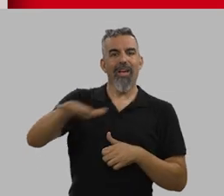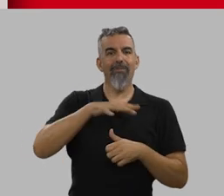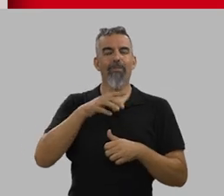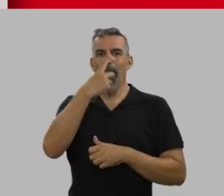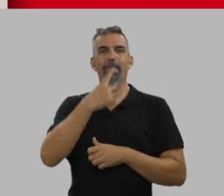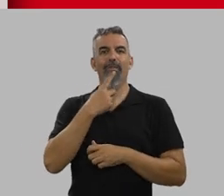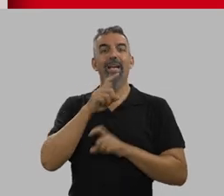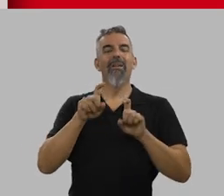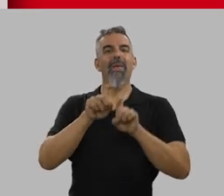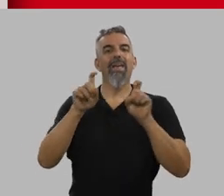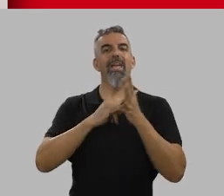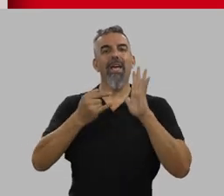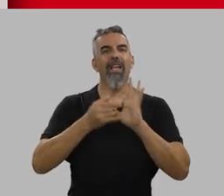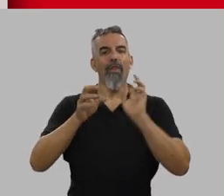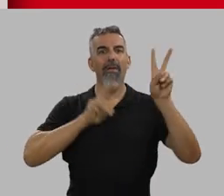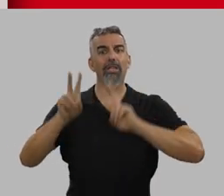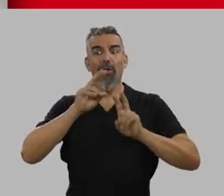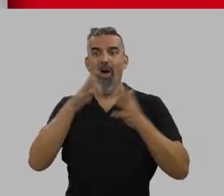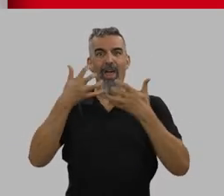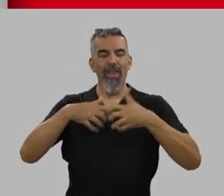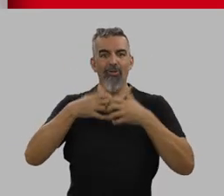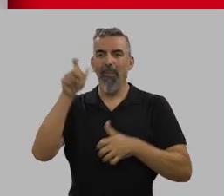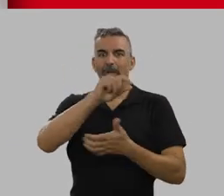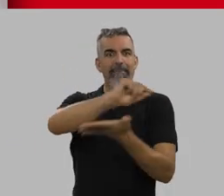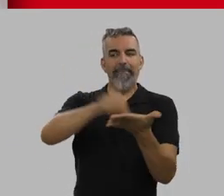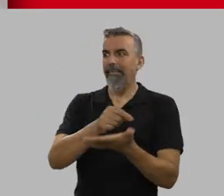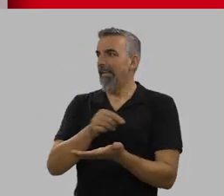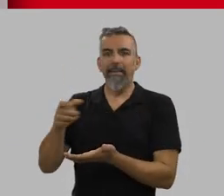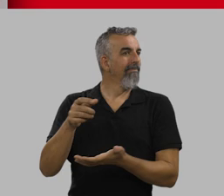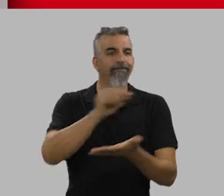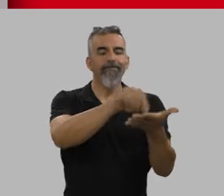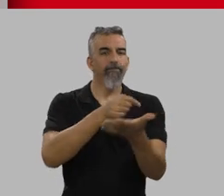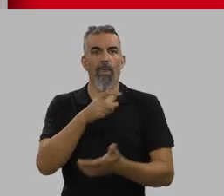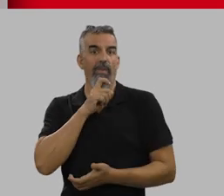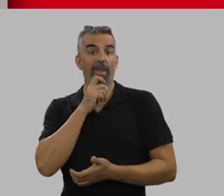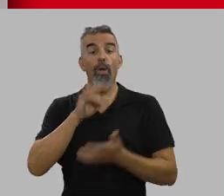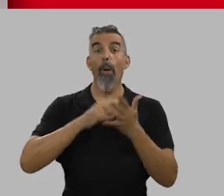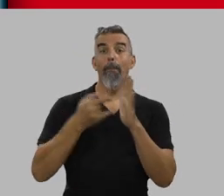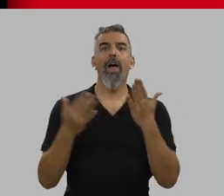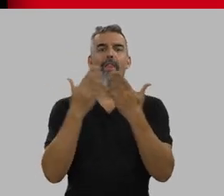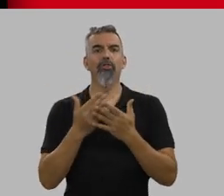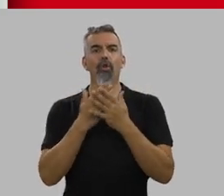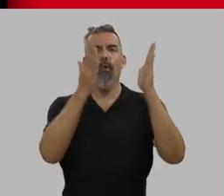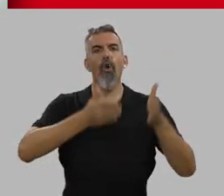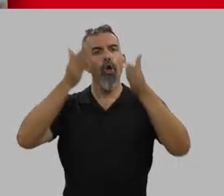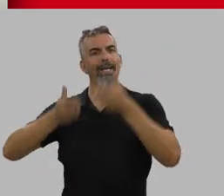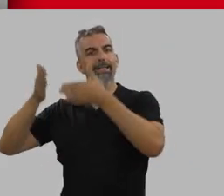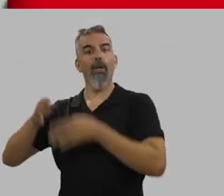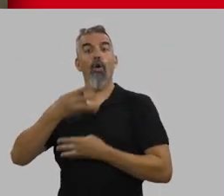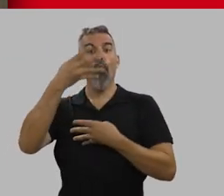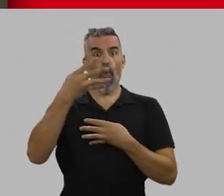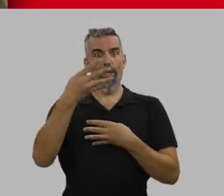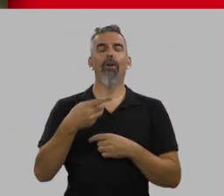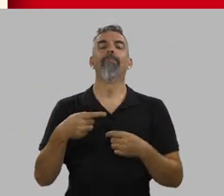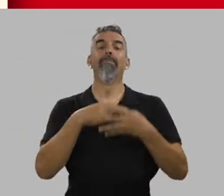que existe un creciente interés de la industria por el perfil de ingeniero de visión y para estas empresas es todavía muy complicado encontrar el personal especializado. El plan de